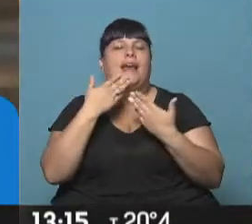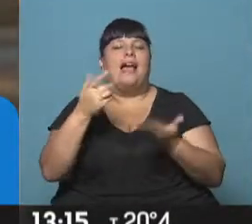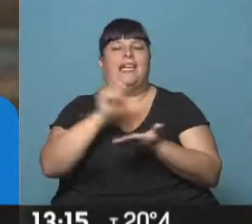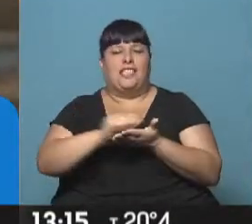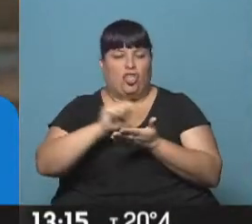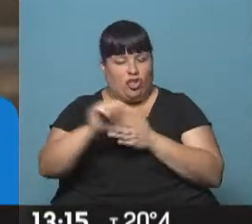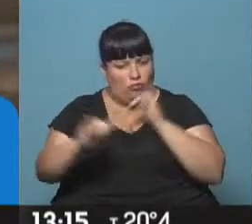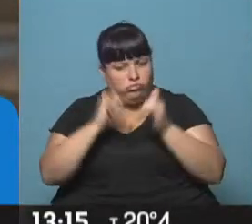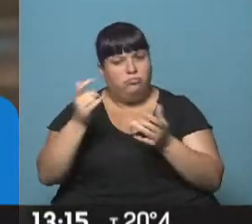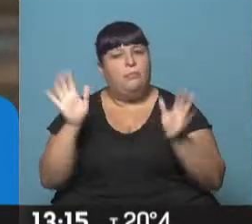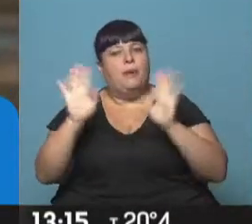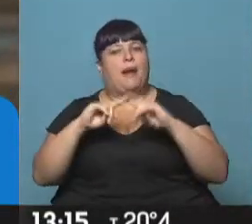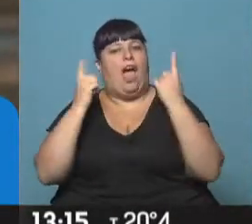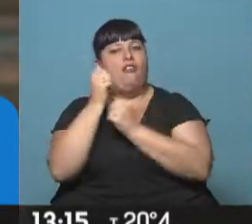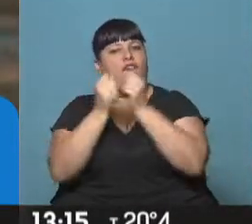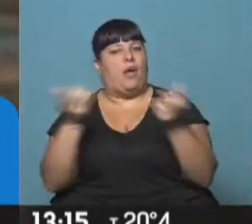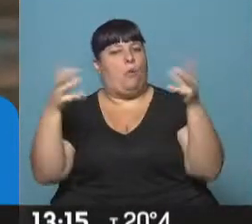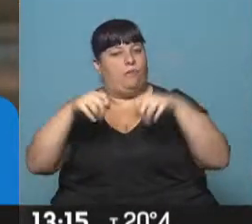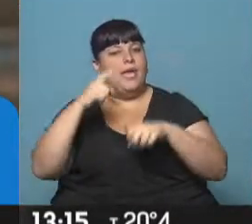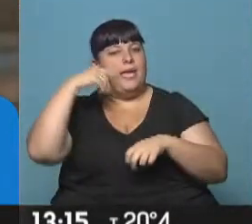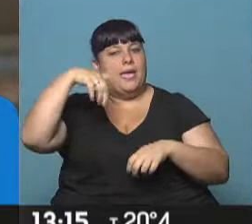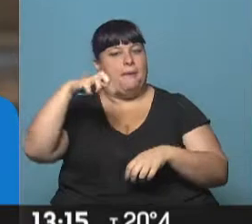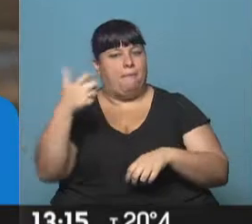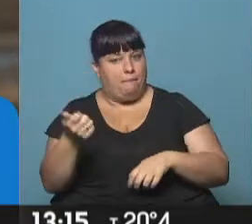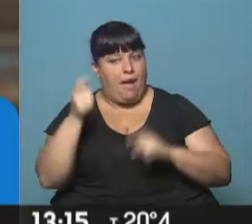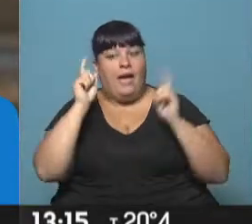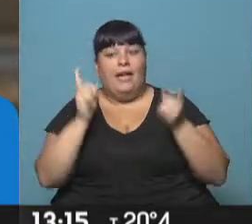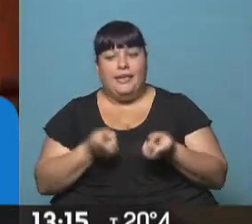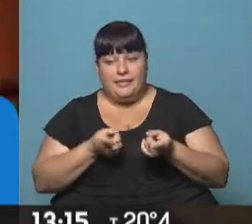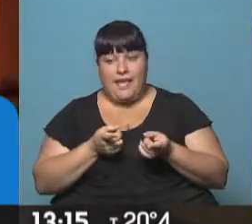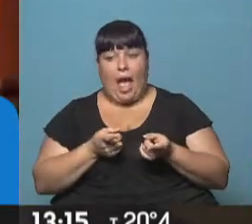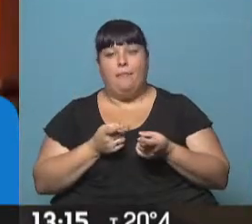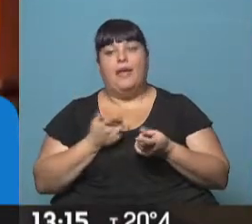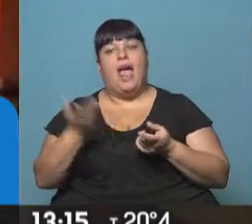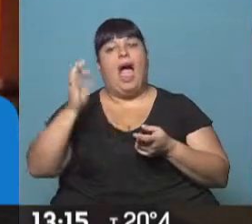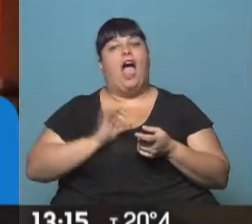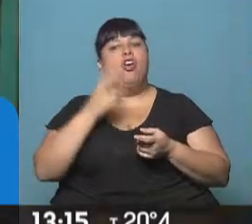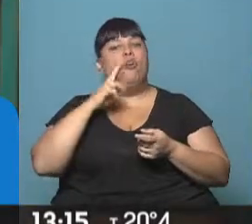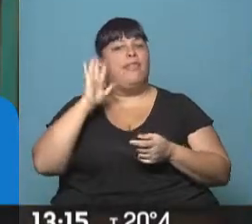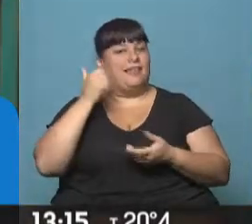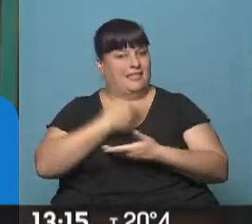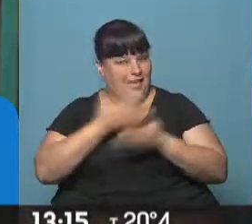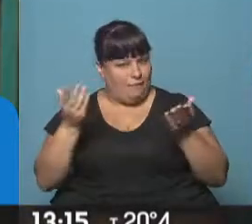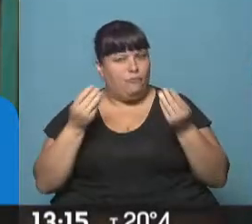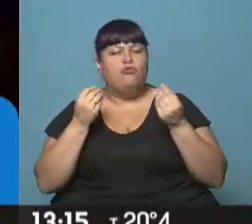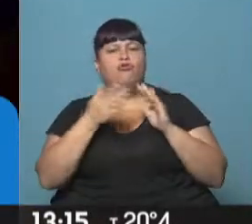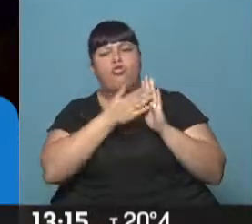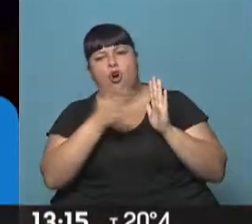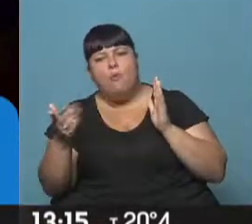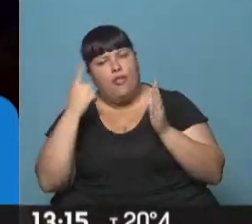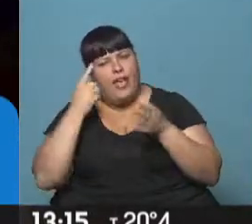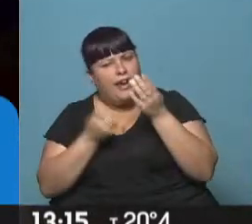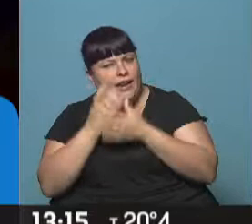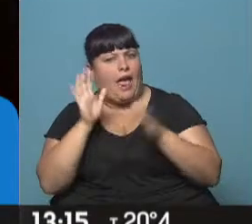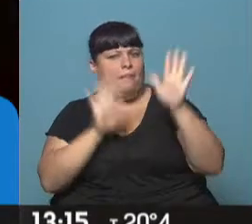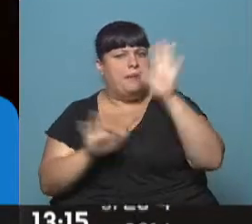Citolema y montada en la fábrica recuperada Impa y al mismo tiempo estrenada en el año 2016. ¿Cómo fue el proceso creativo